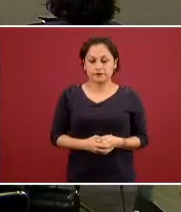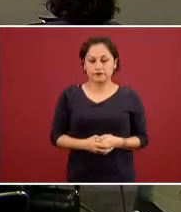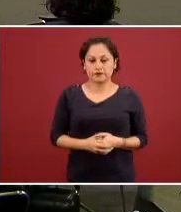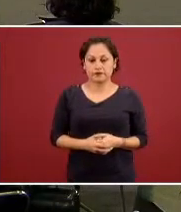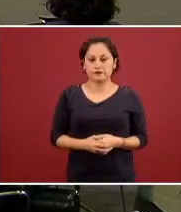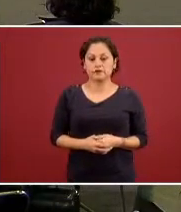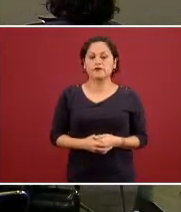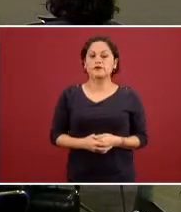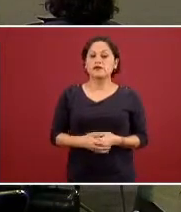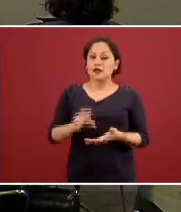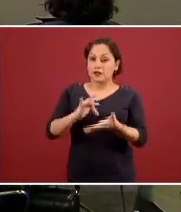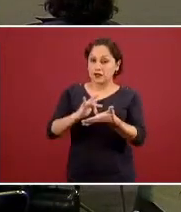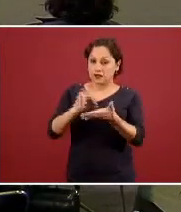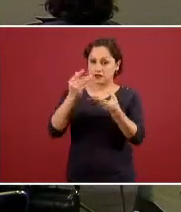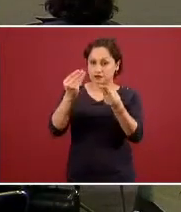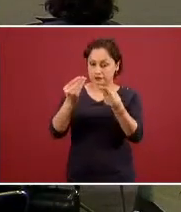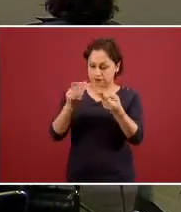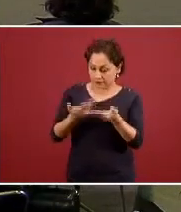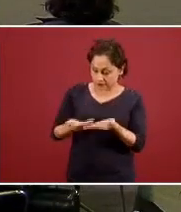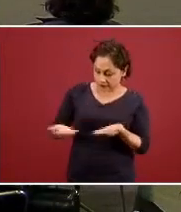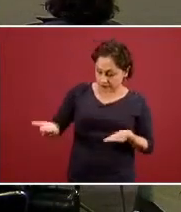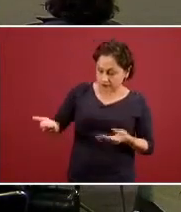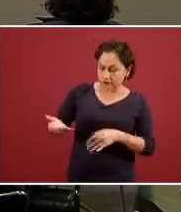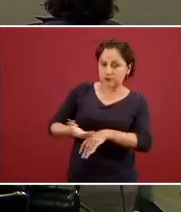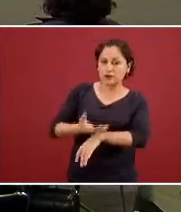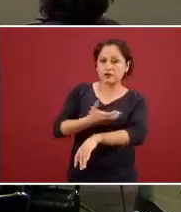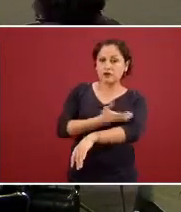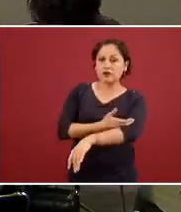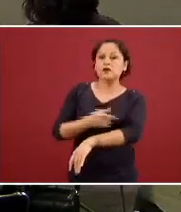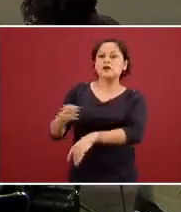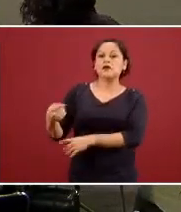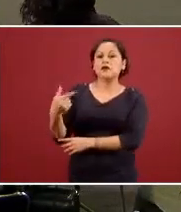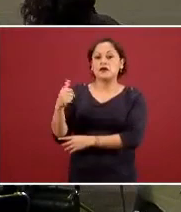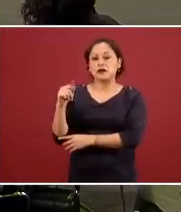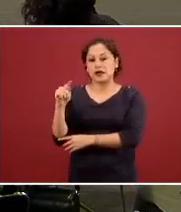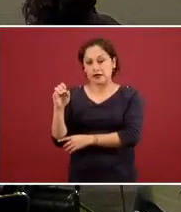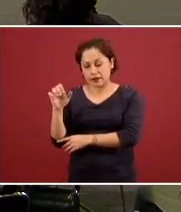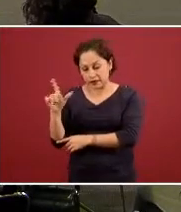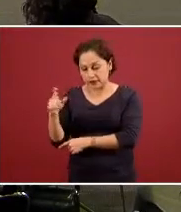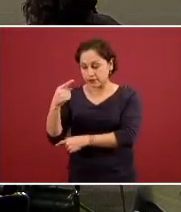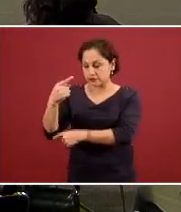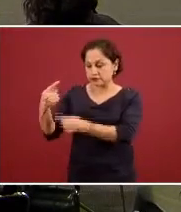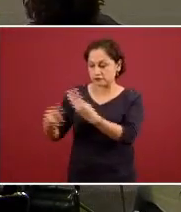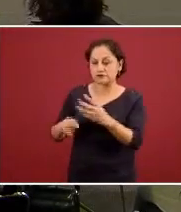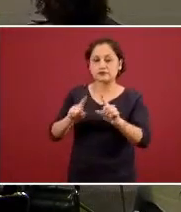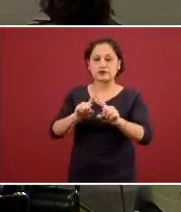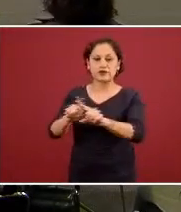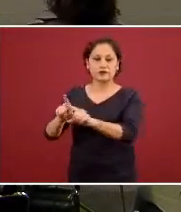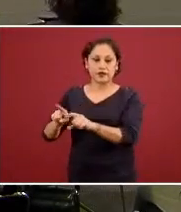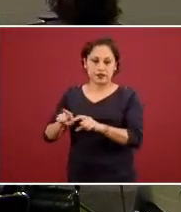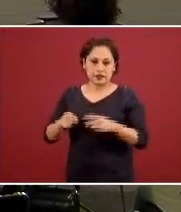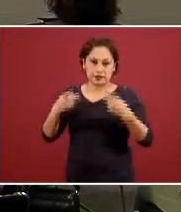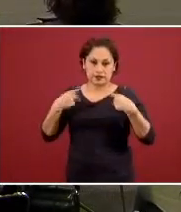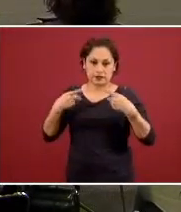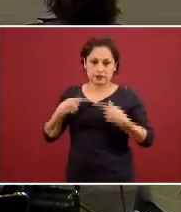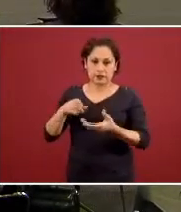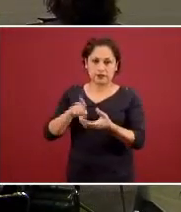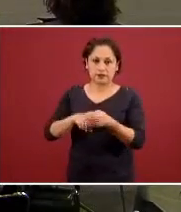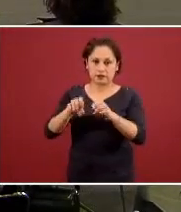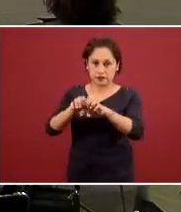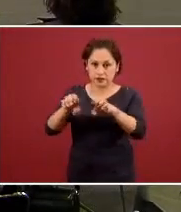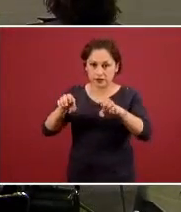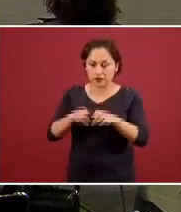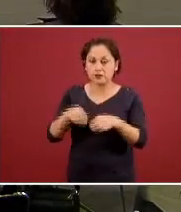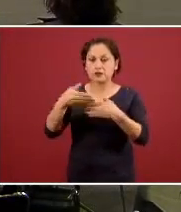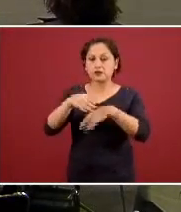muchas gracias a todos mis compañeros doctor Hugo López Gatiel a todo el equipo que está a cargo de salud mental y adicciones